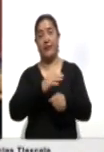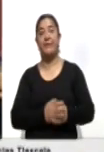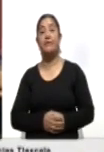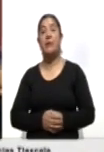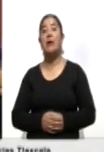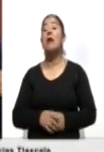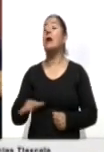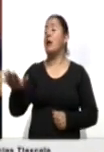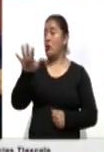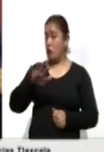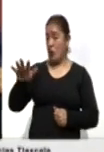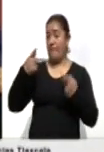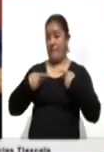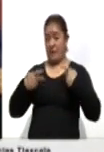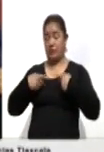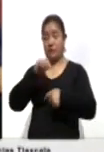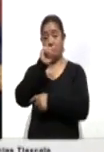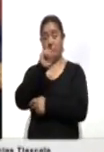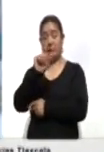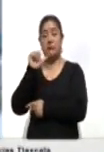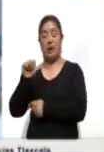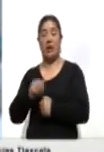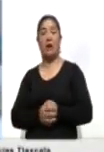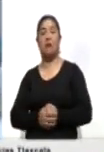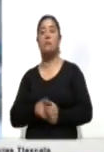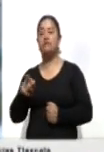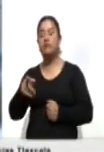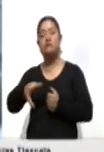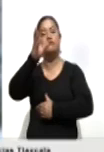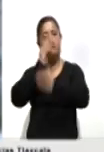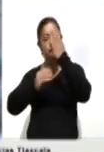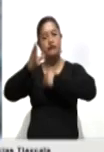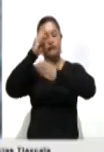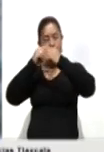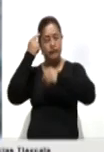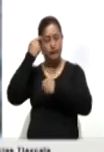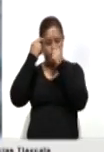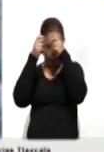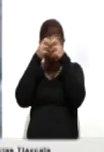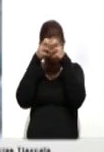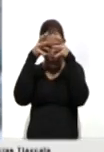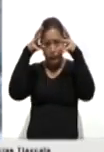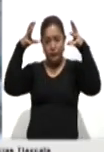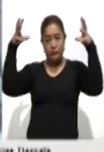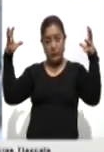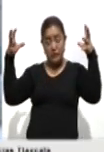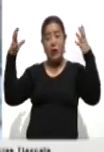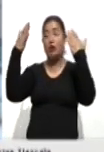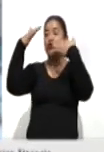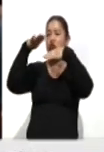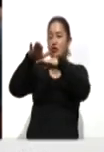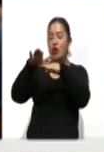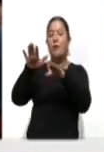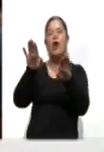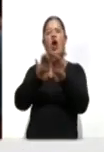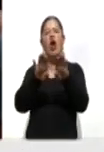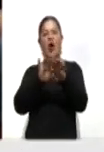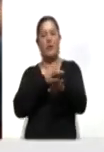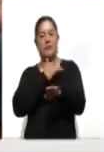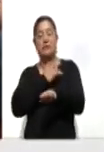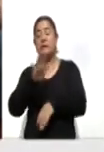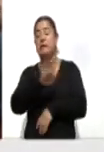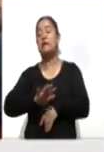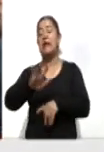el personal de la CESA de las tres jurisdicciones amplió sus conocimientos respecto al panorama epidemiológico de la entidad. Además,